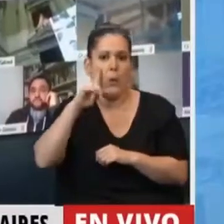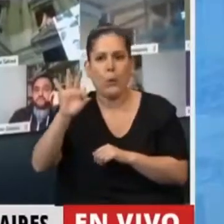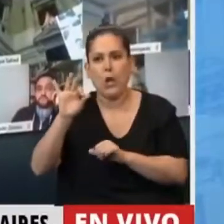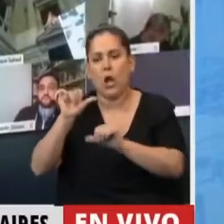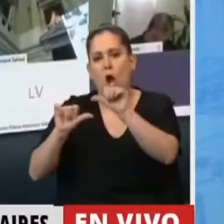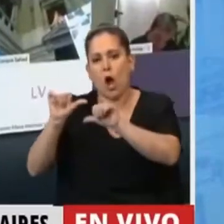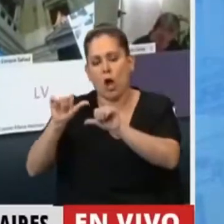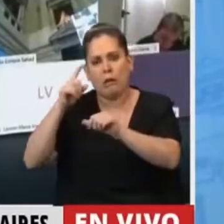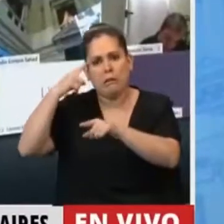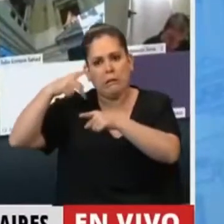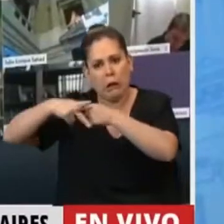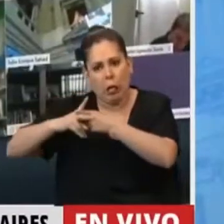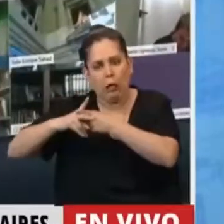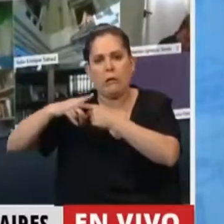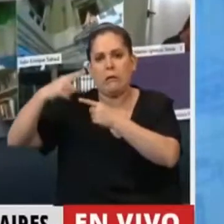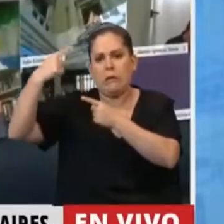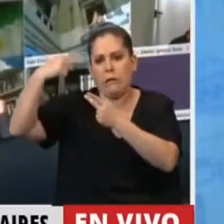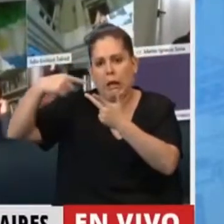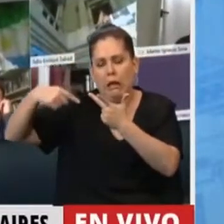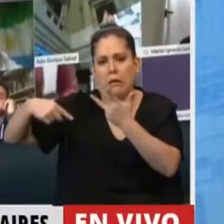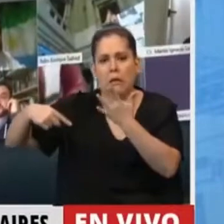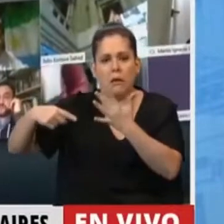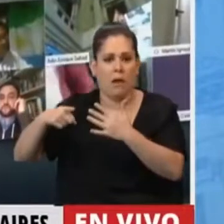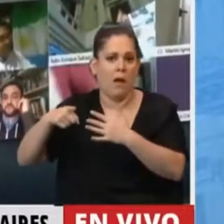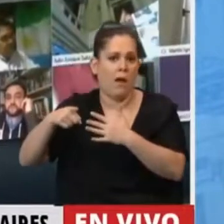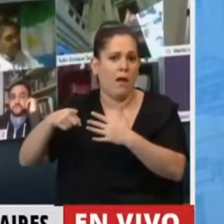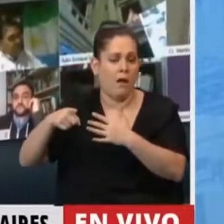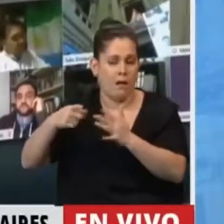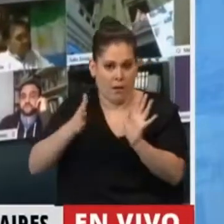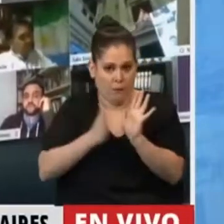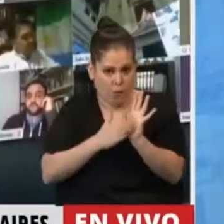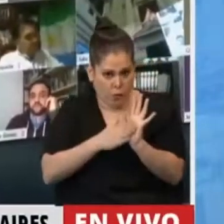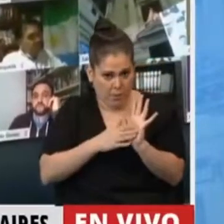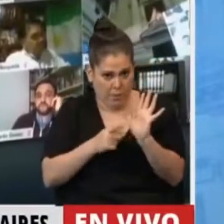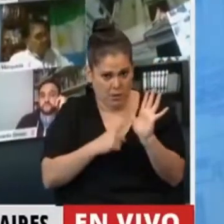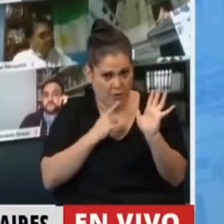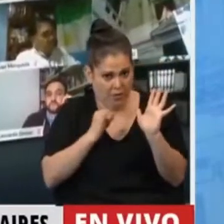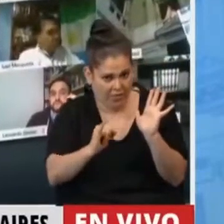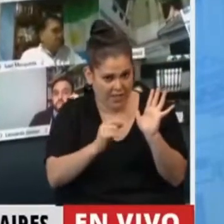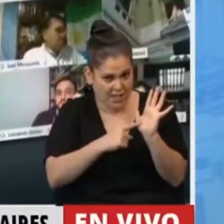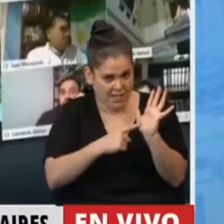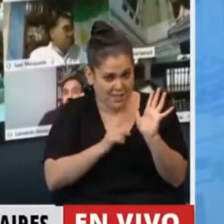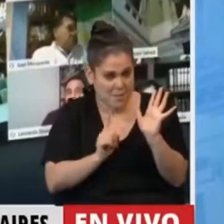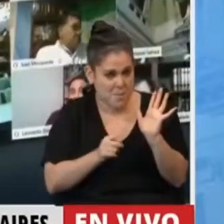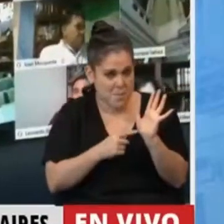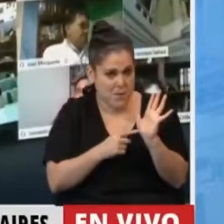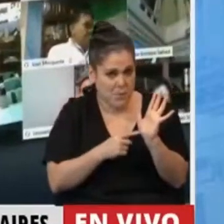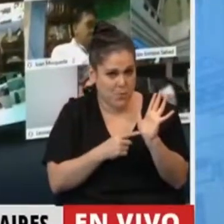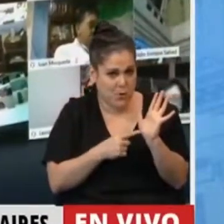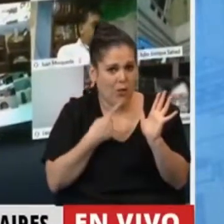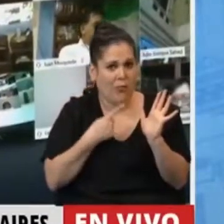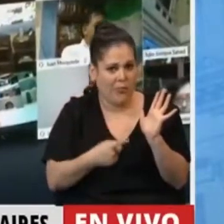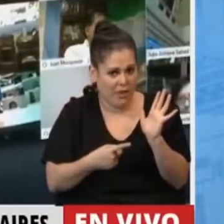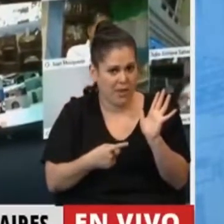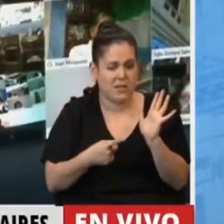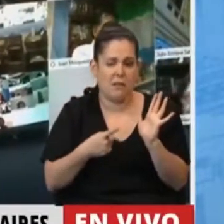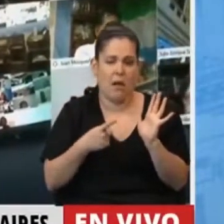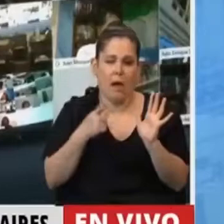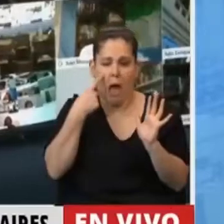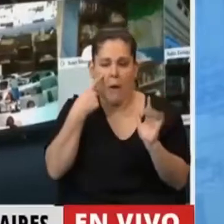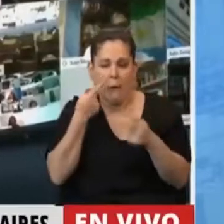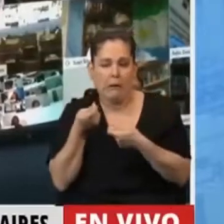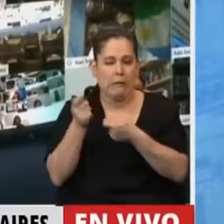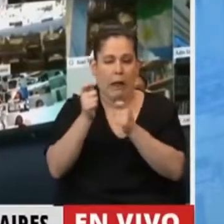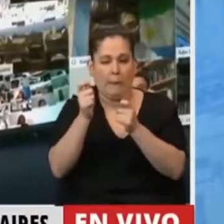nanotecnología, los laboratorios, y lo dicen en los fundamentos, no es hay que indagar mucho, dice que se mejoren un poquito los